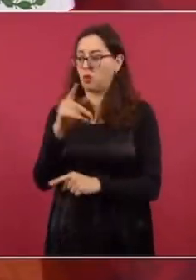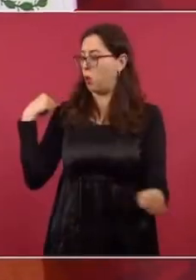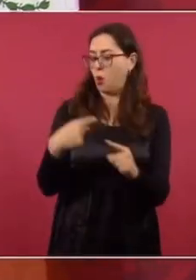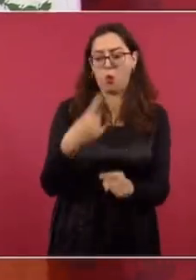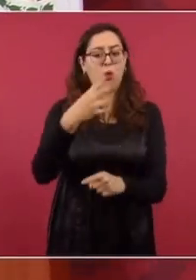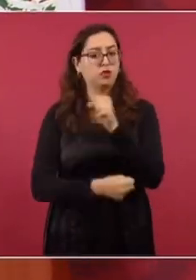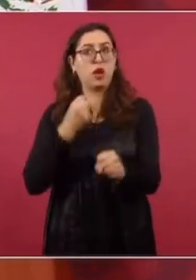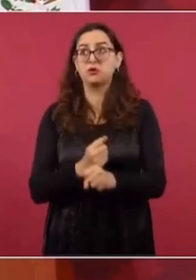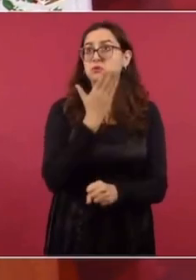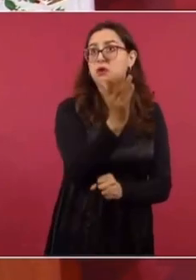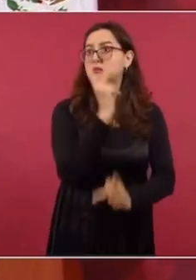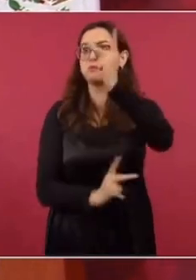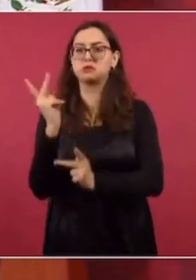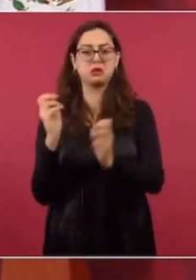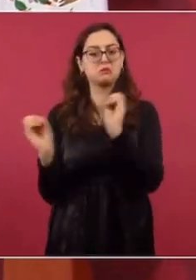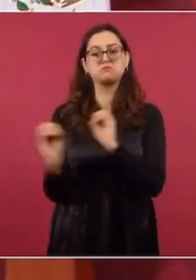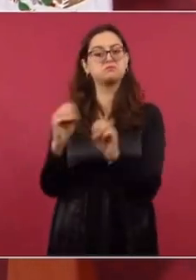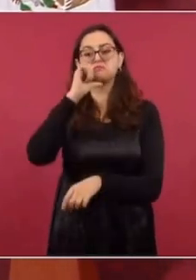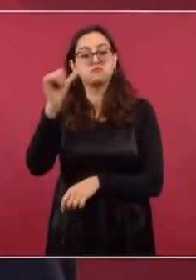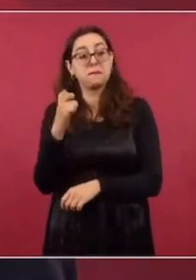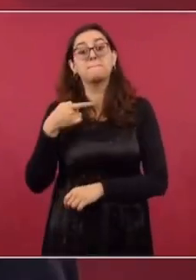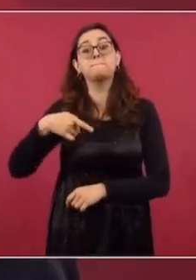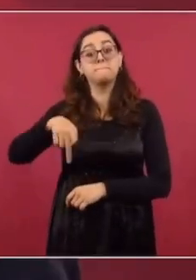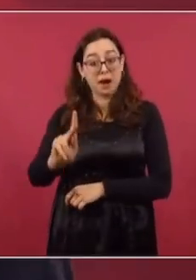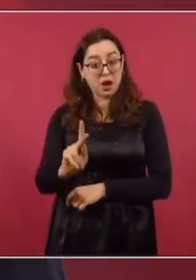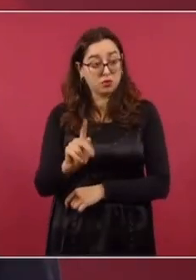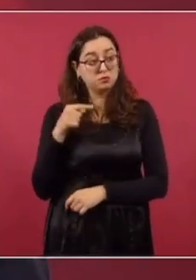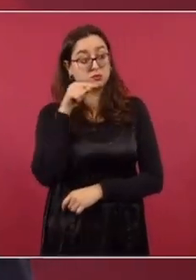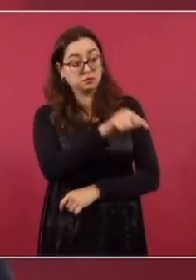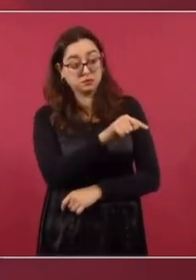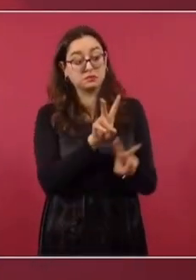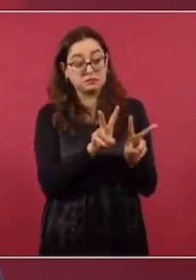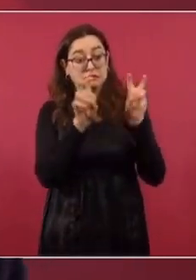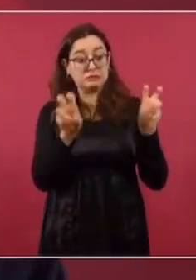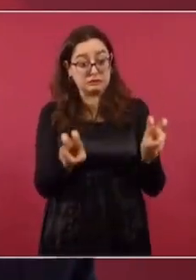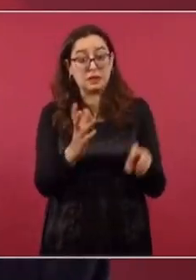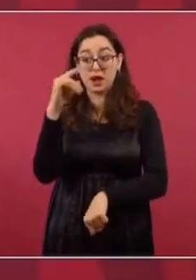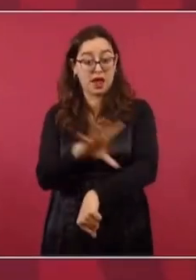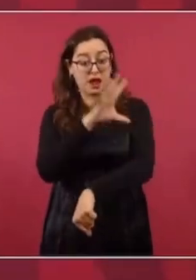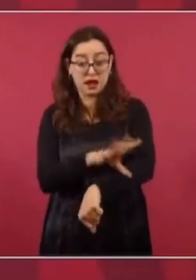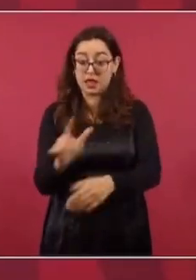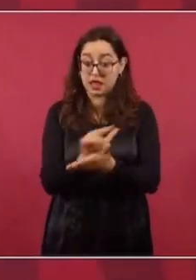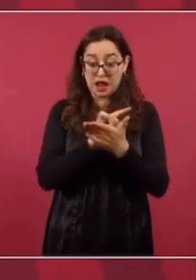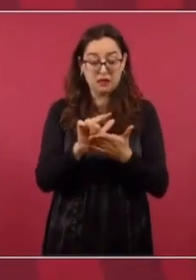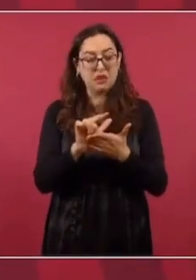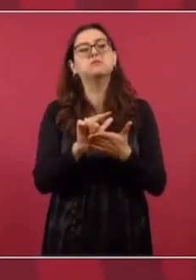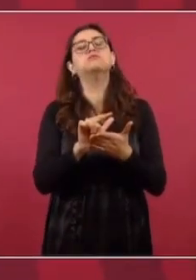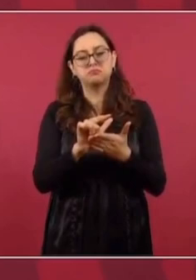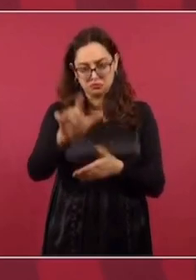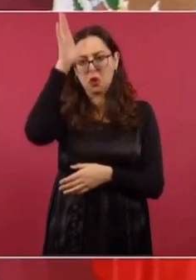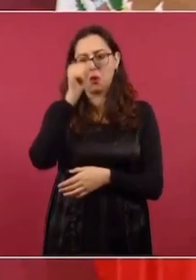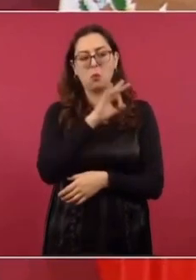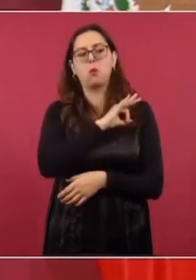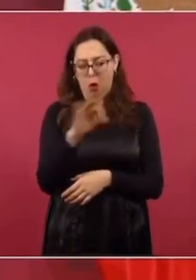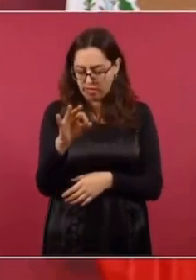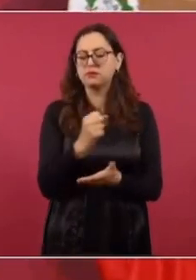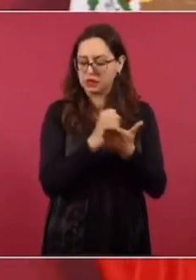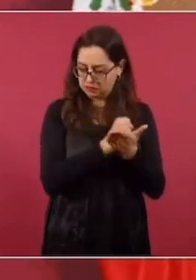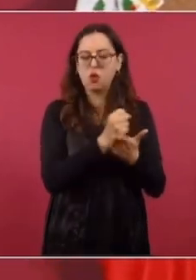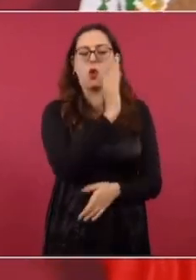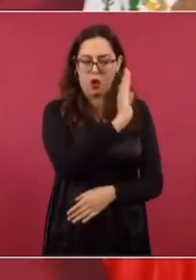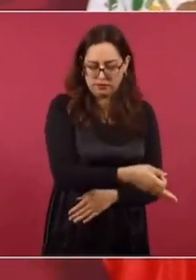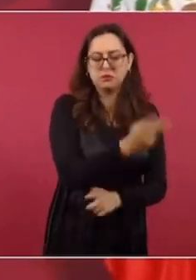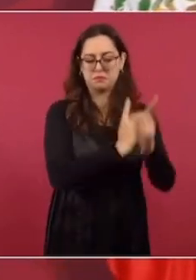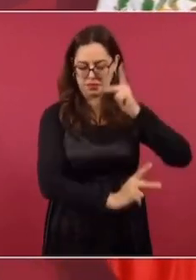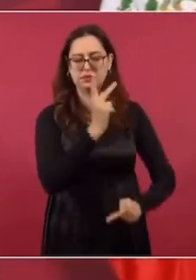tomaríamos esa decisión. Sí, se trataba del Plan Sonora, porque es el futuro del país, es la